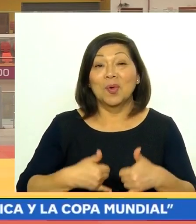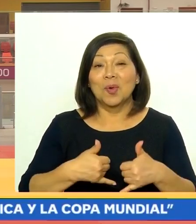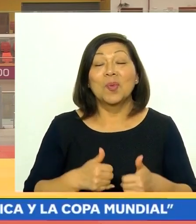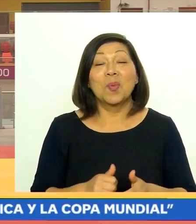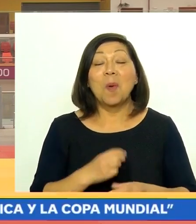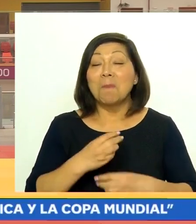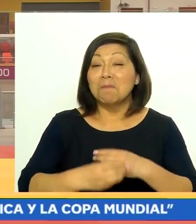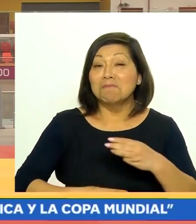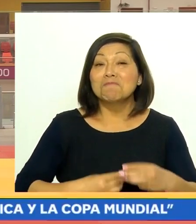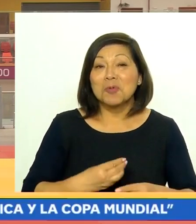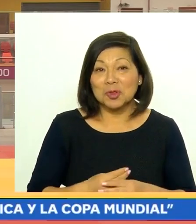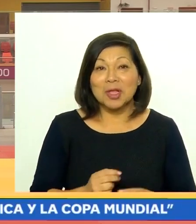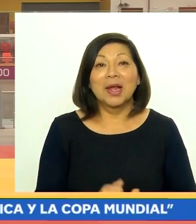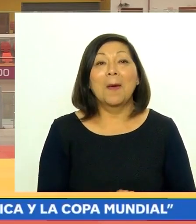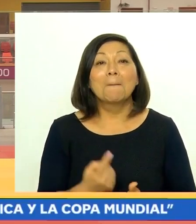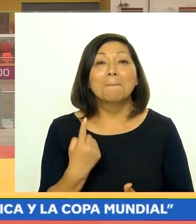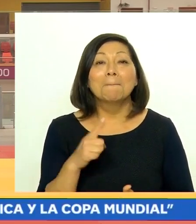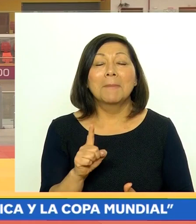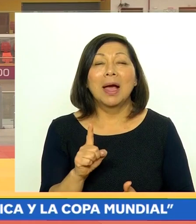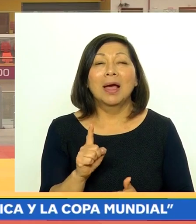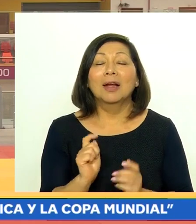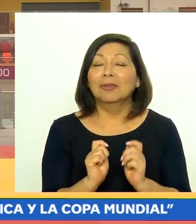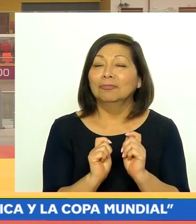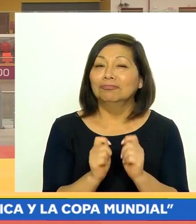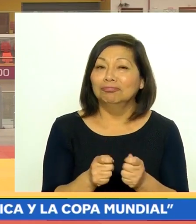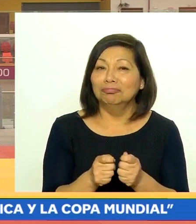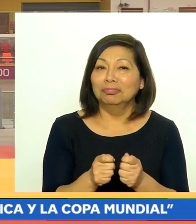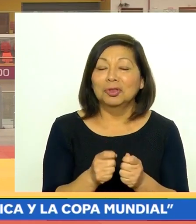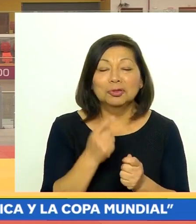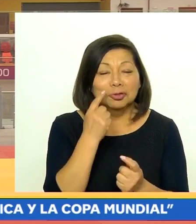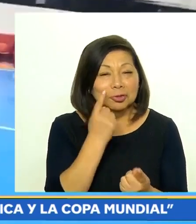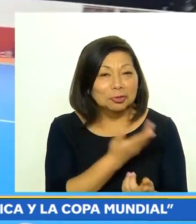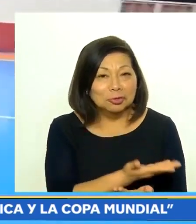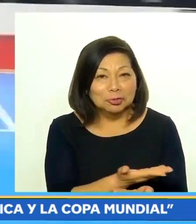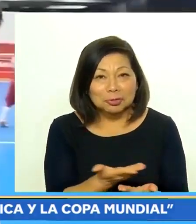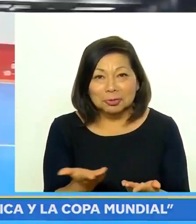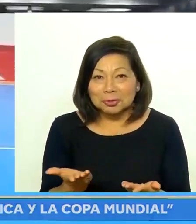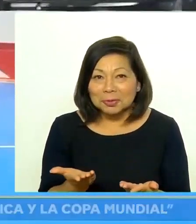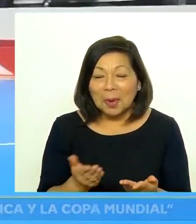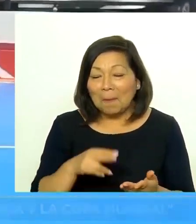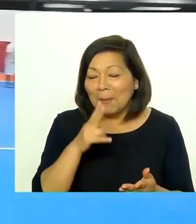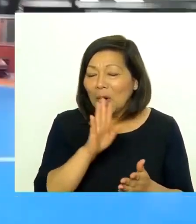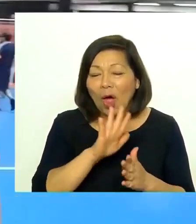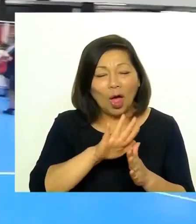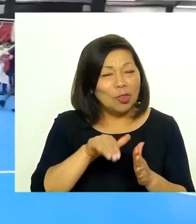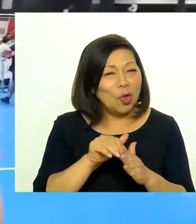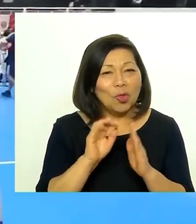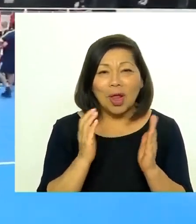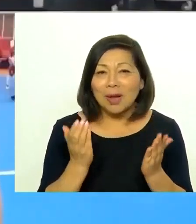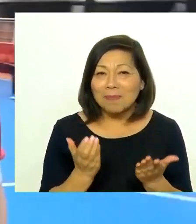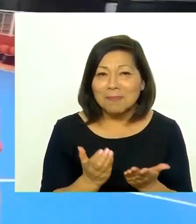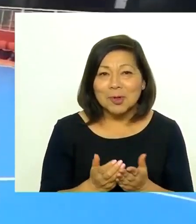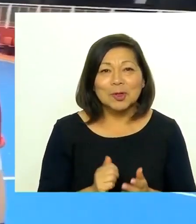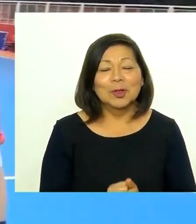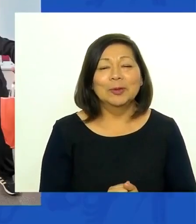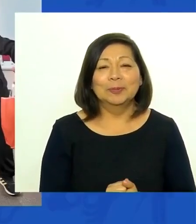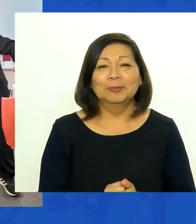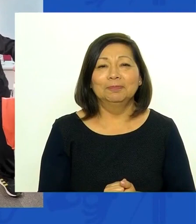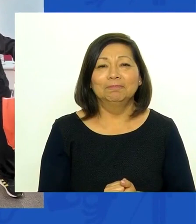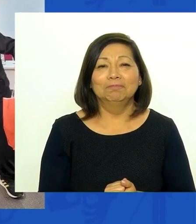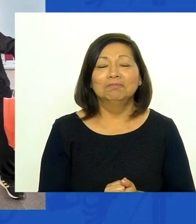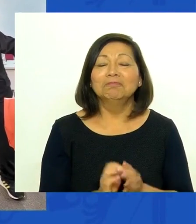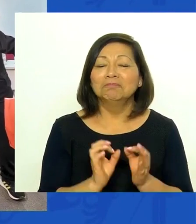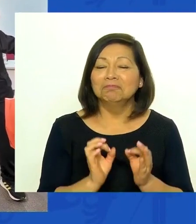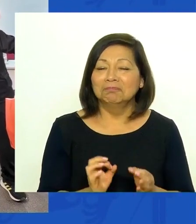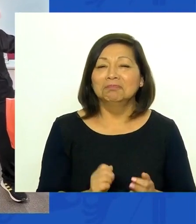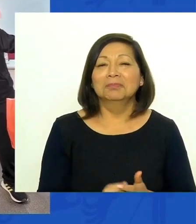Copa Mundial para dar a conocer al Perú y al mundo entero que